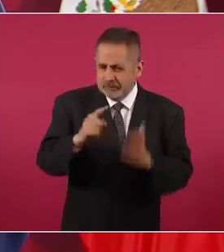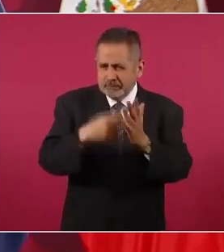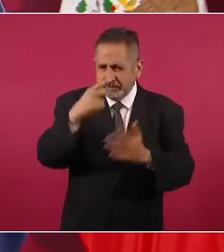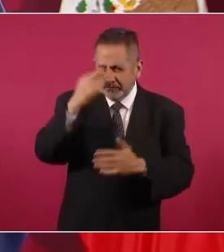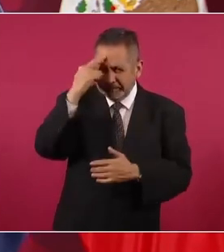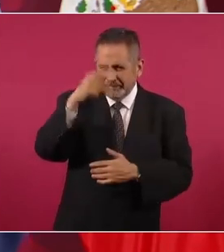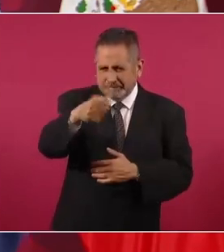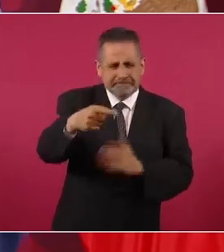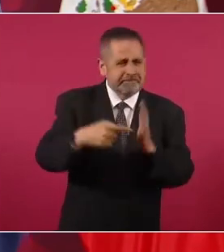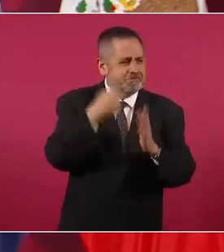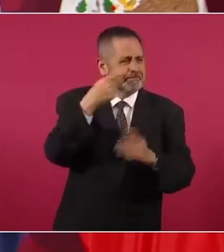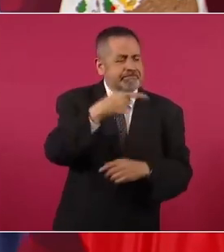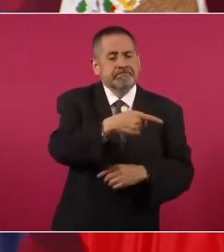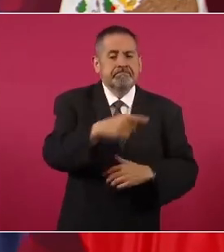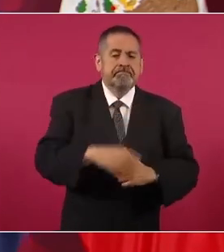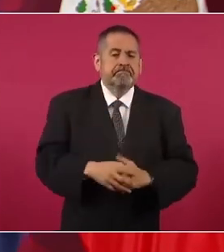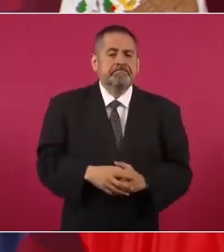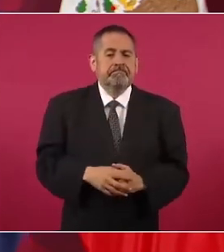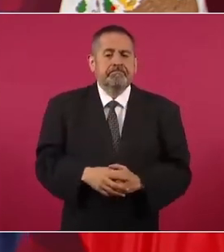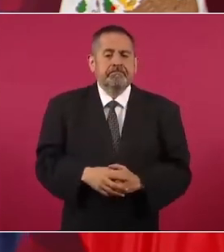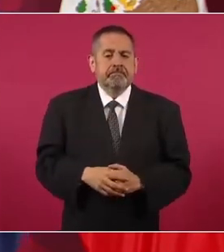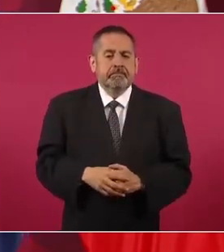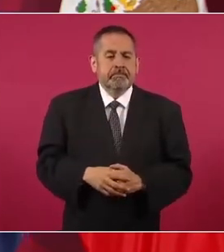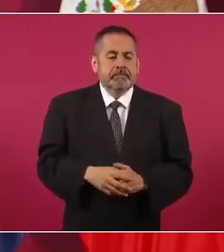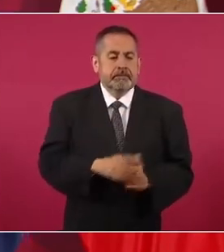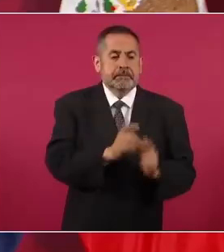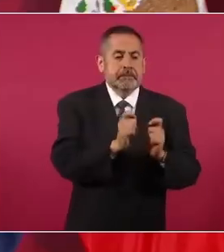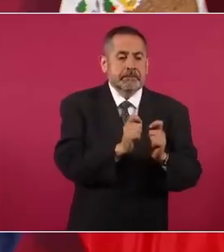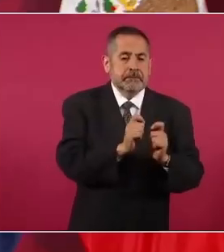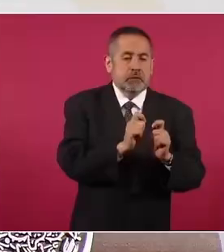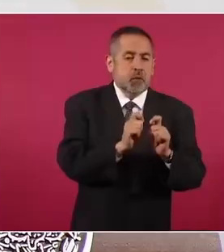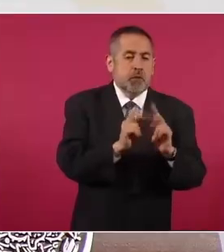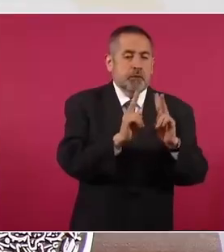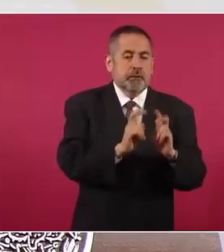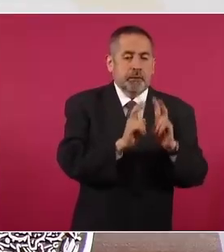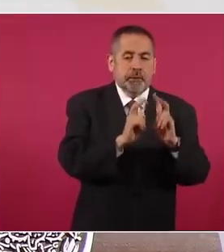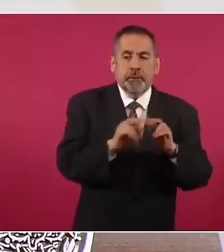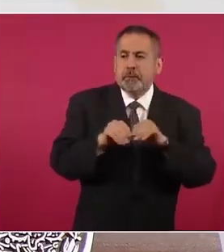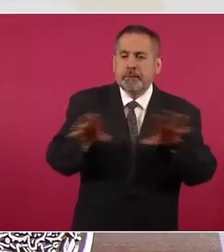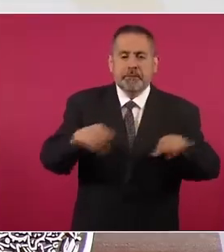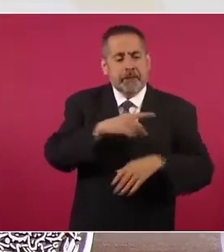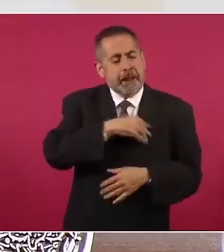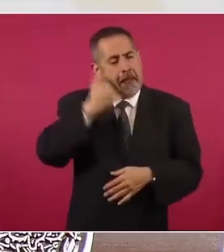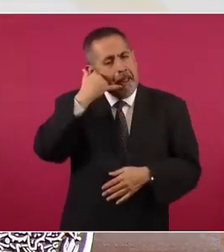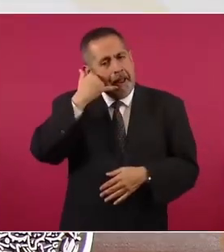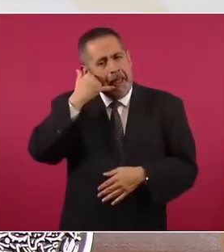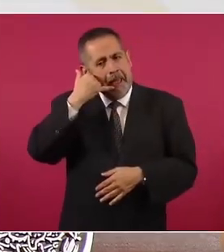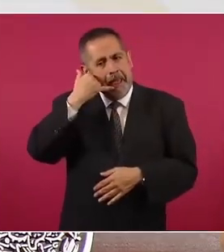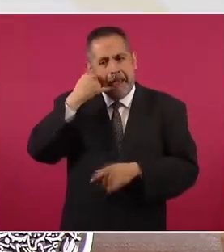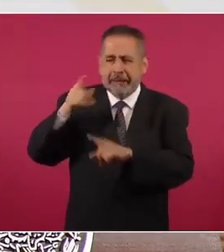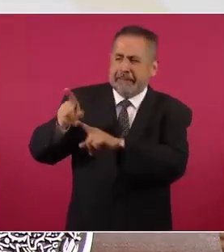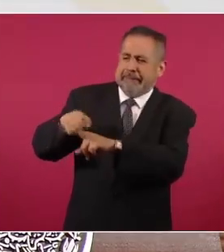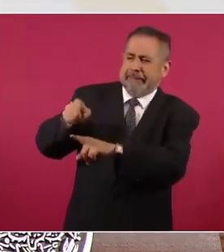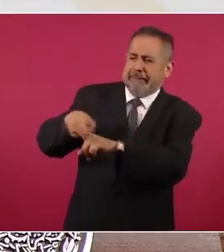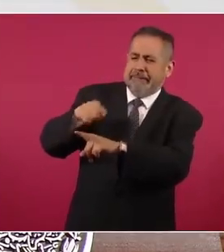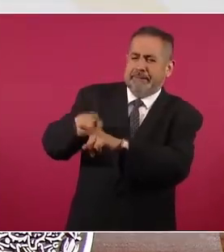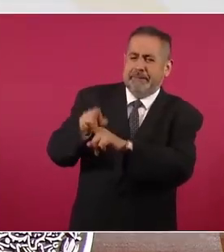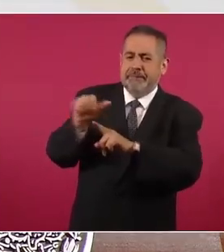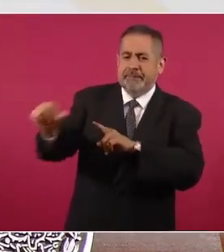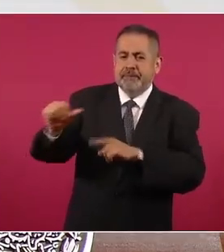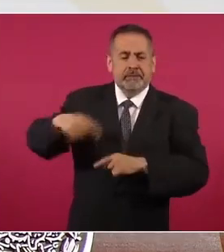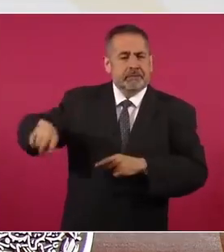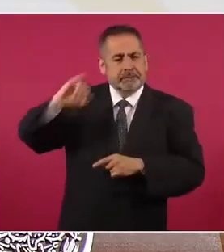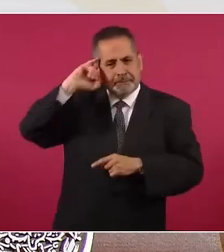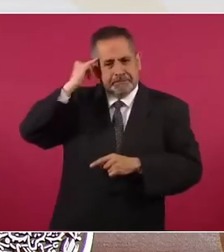lo grabaron hablando por teléfono, burlándose de unos